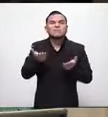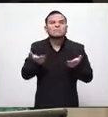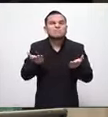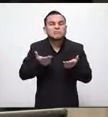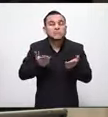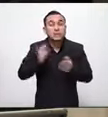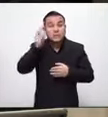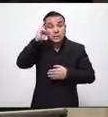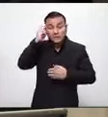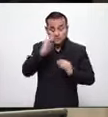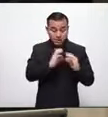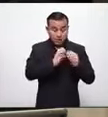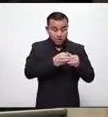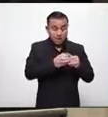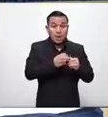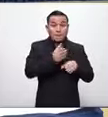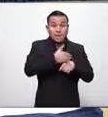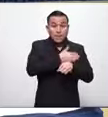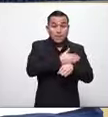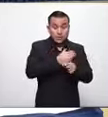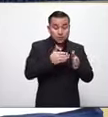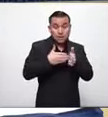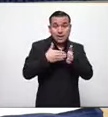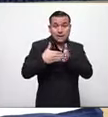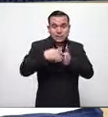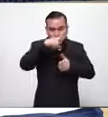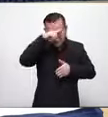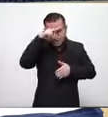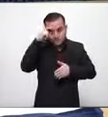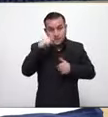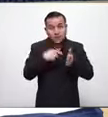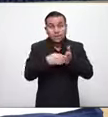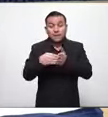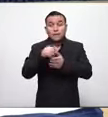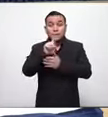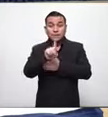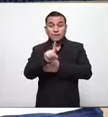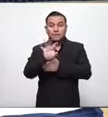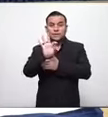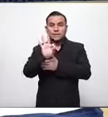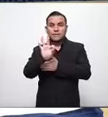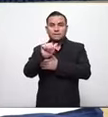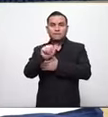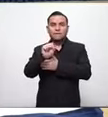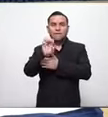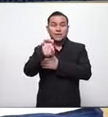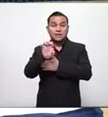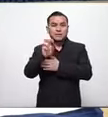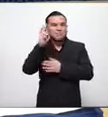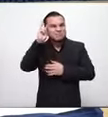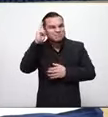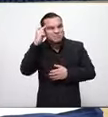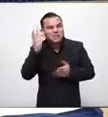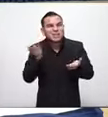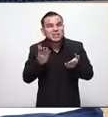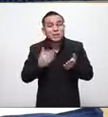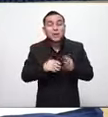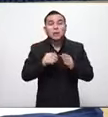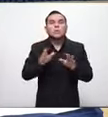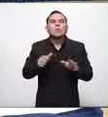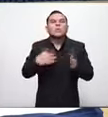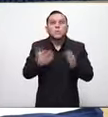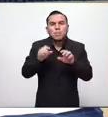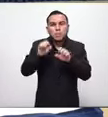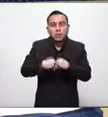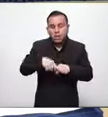esos son los sectores que deben de abrir en la primera fase y esos son los sectores que deben de abrir en la segunda sino en cómo podemos